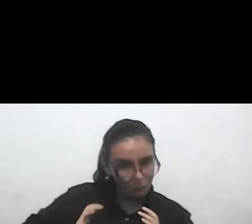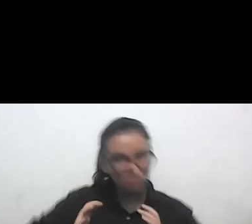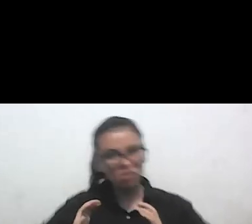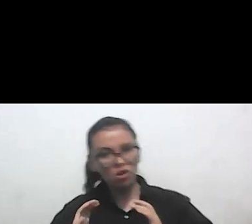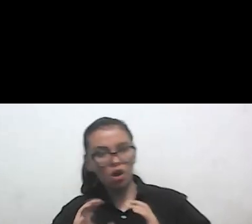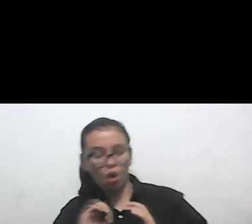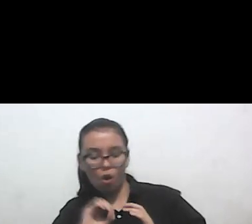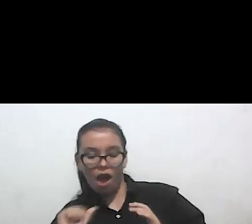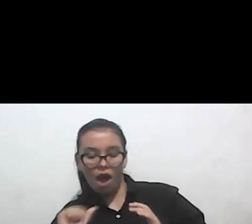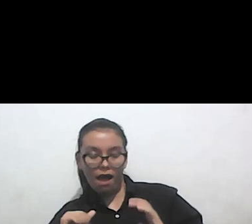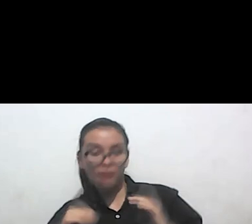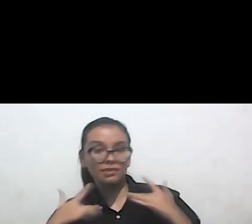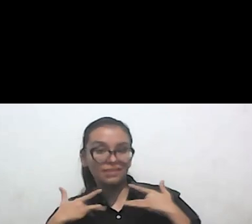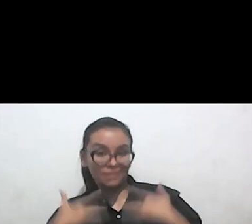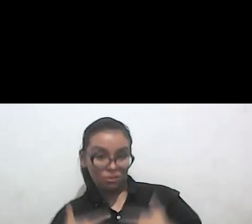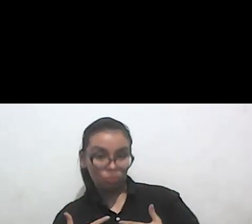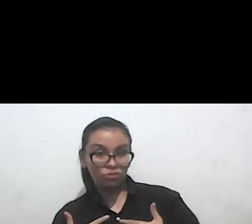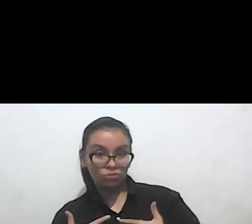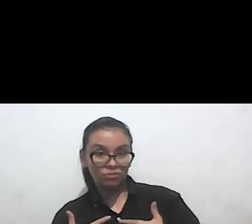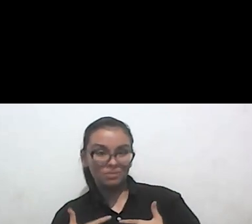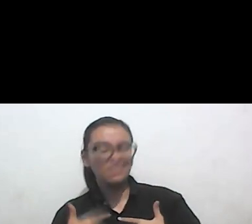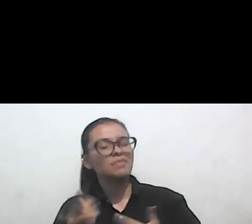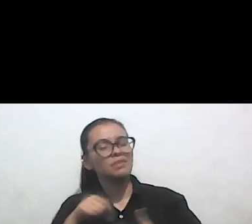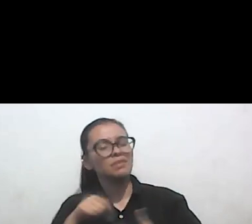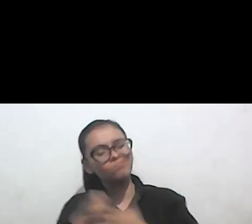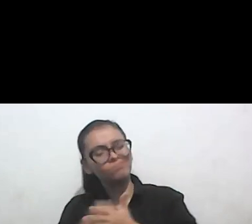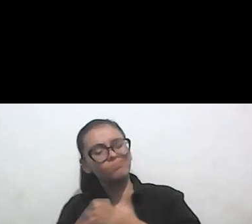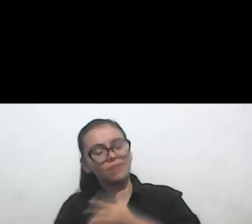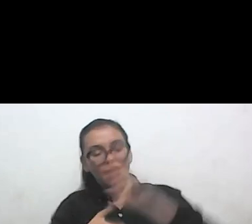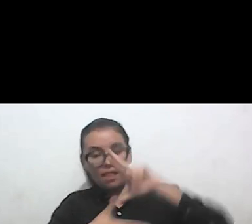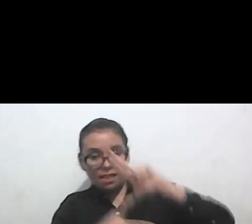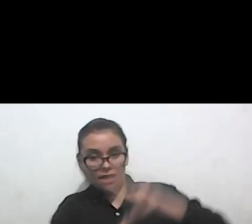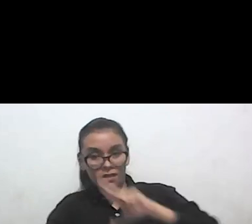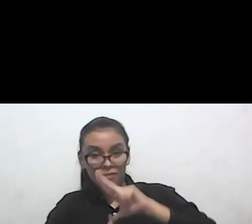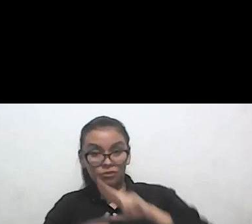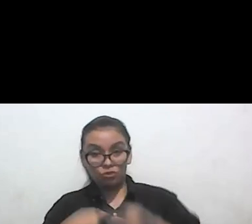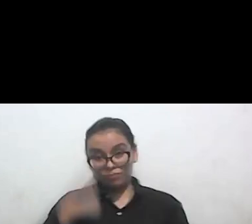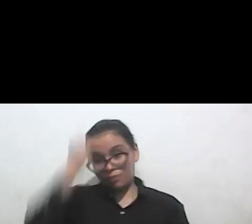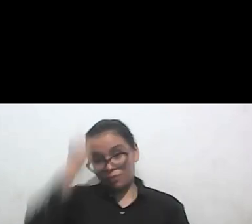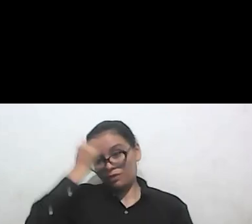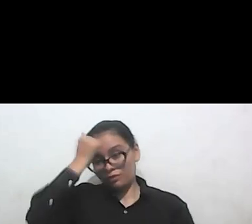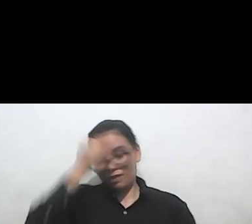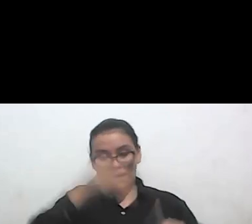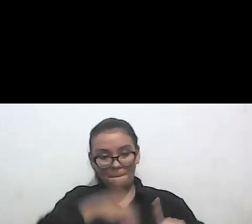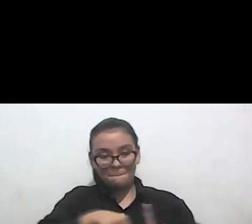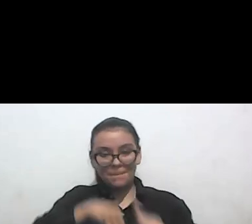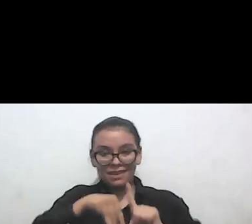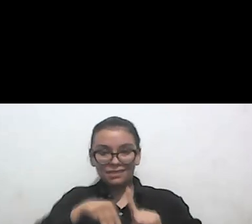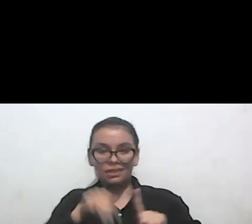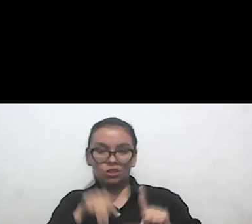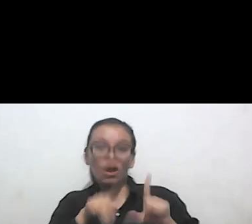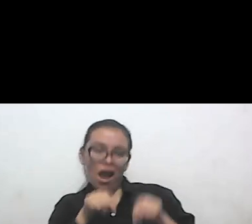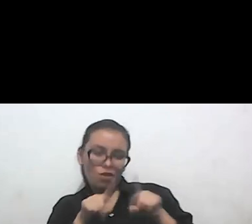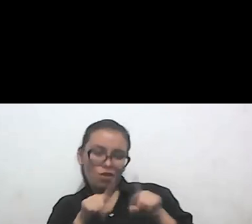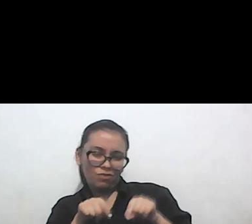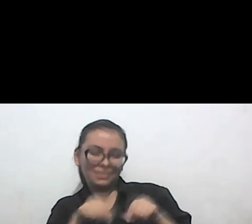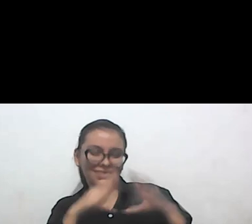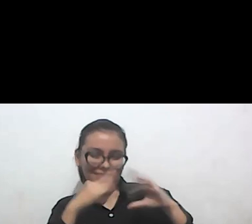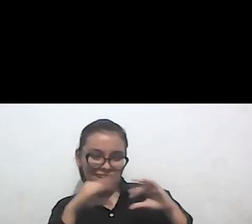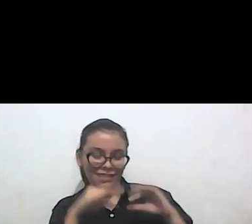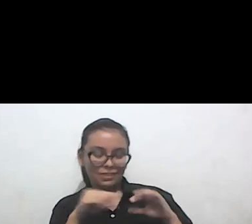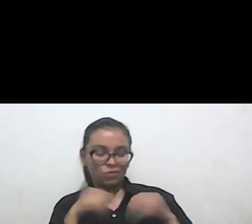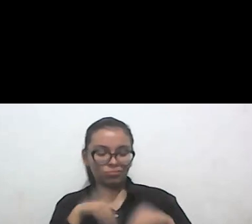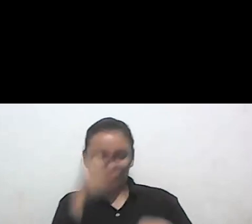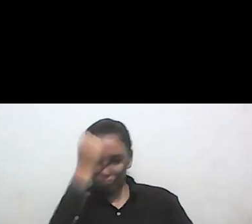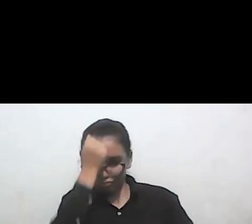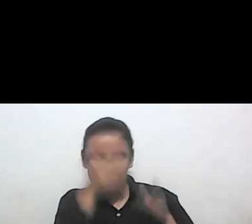resistencia latinoamericanas. Soy profesora de la maestría de algunas asignaturas sobre sistematización de experiencias